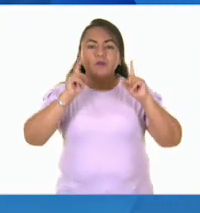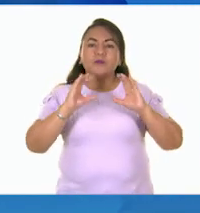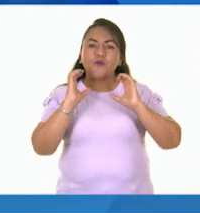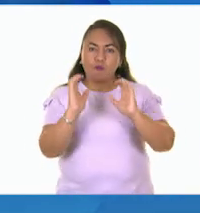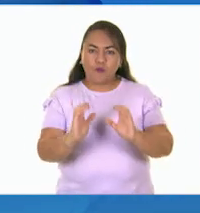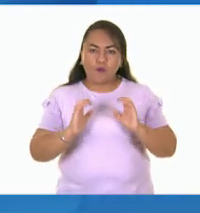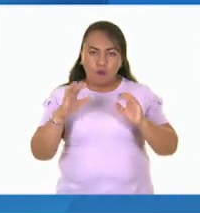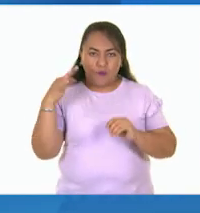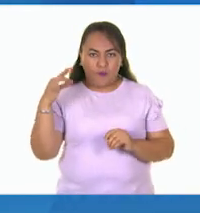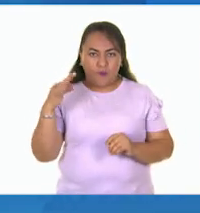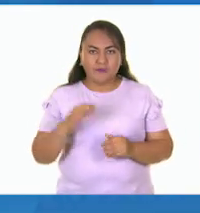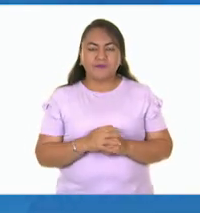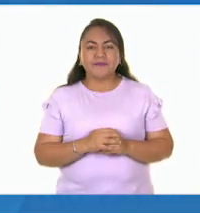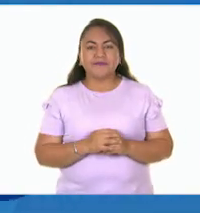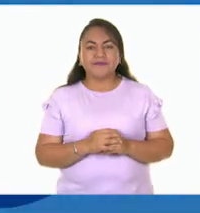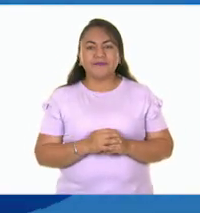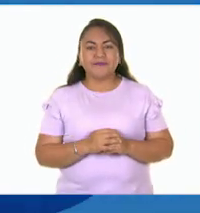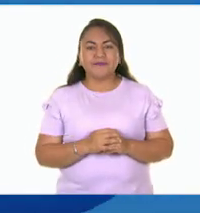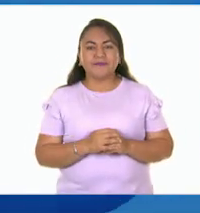las hojas.